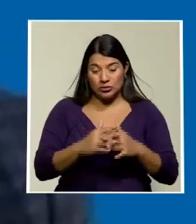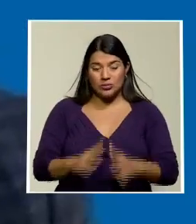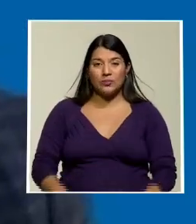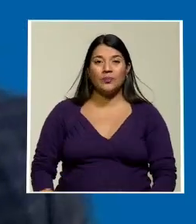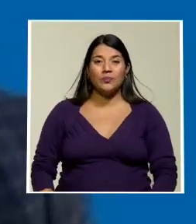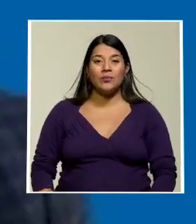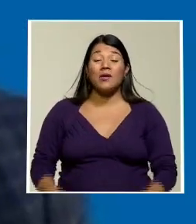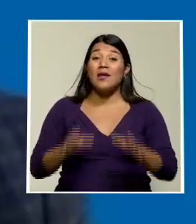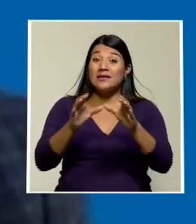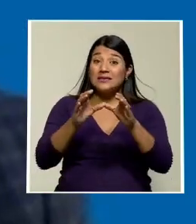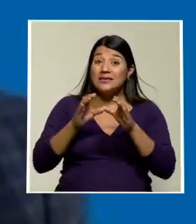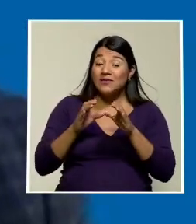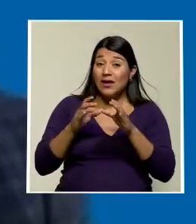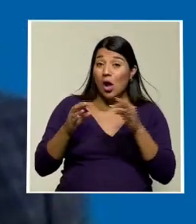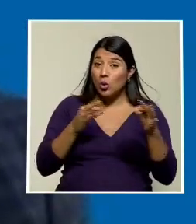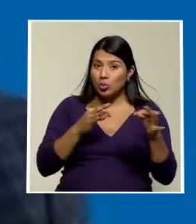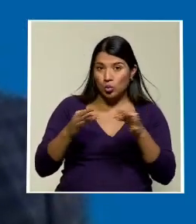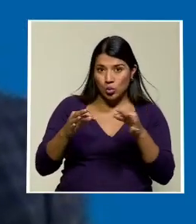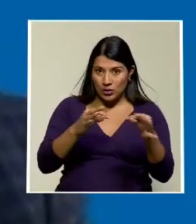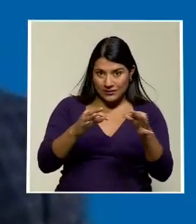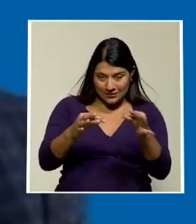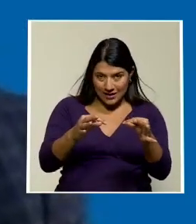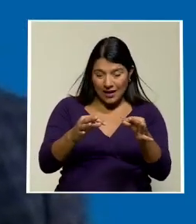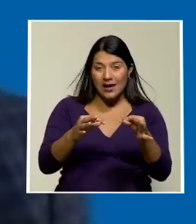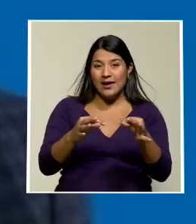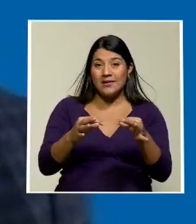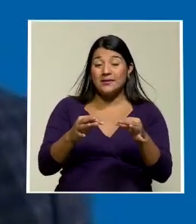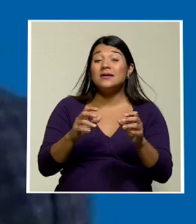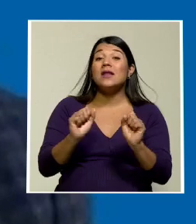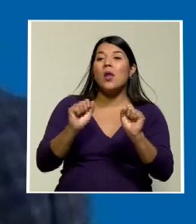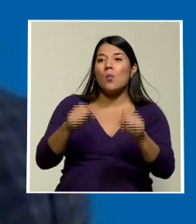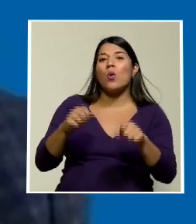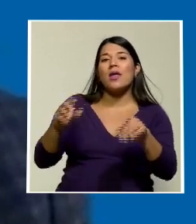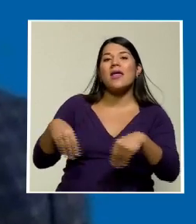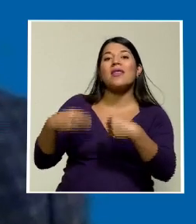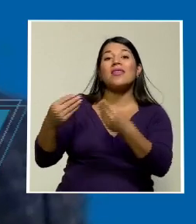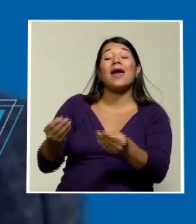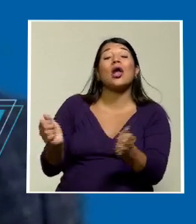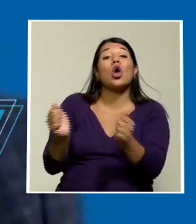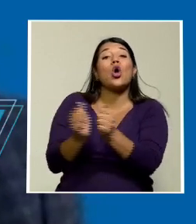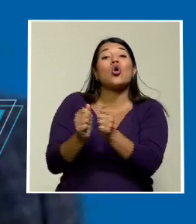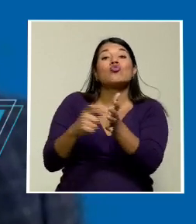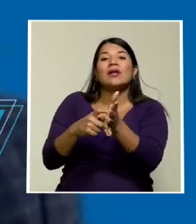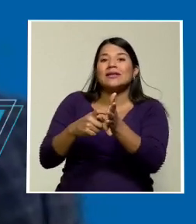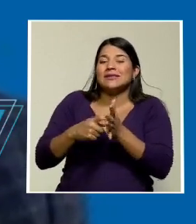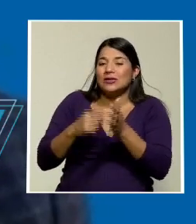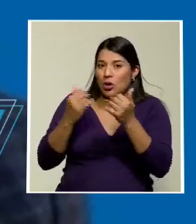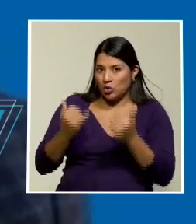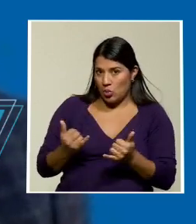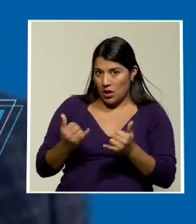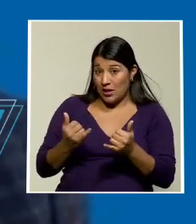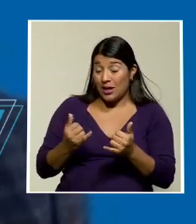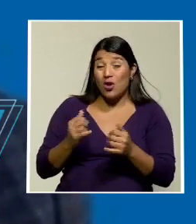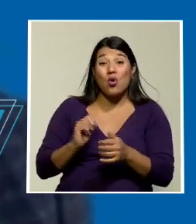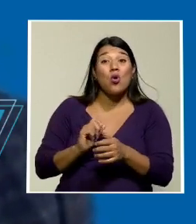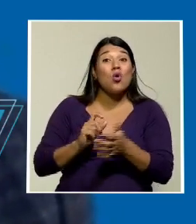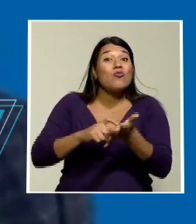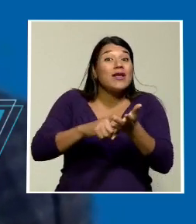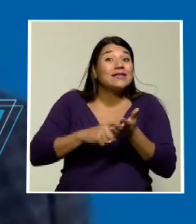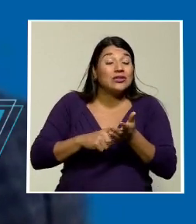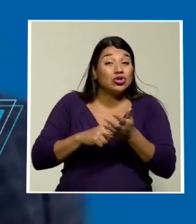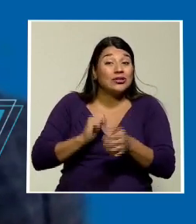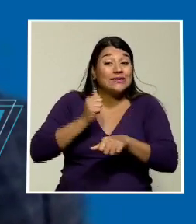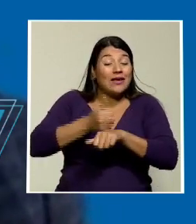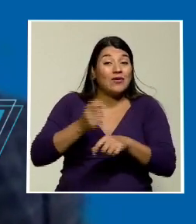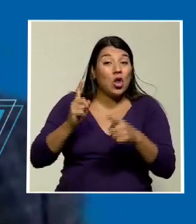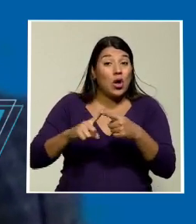El certificado del turista se le generaría con los requisitos que están definidos en el momento. Entonces los requisitos que están definidos el día de hoy